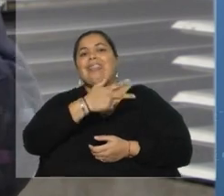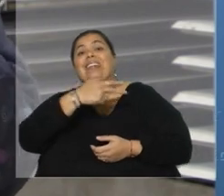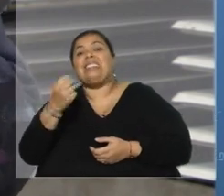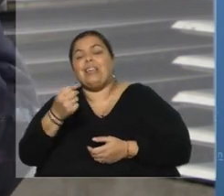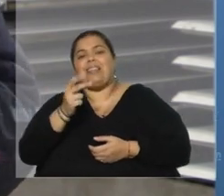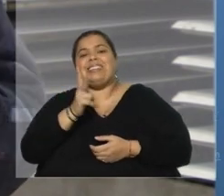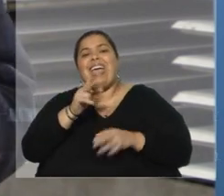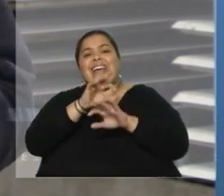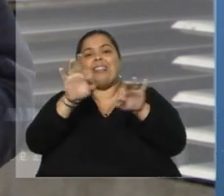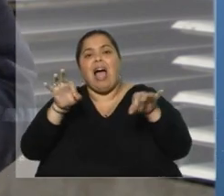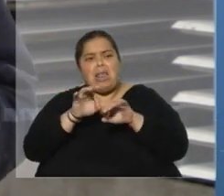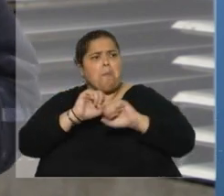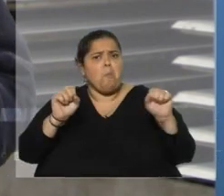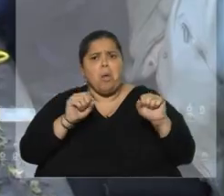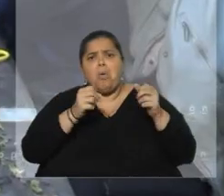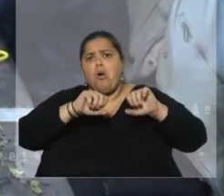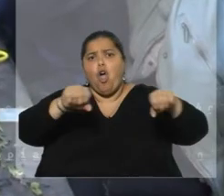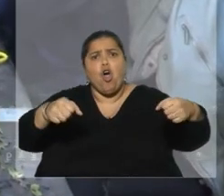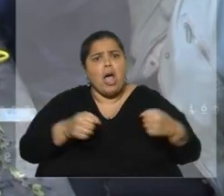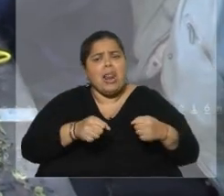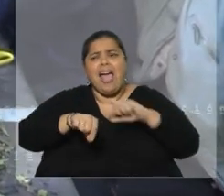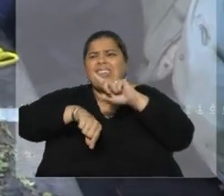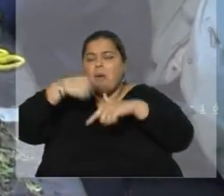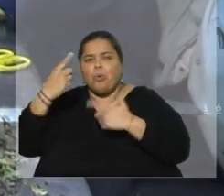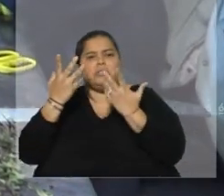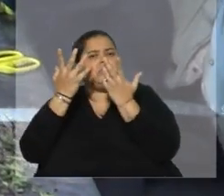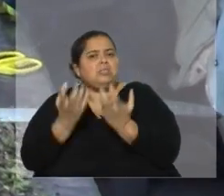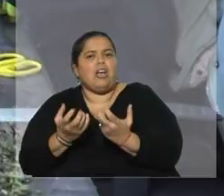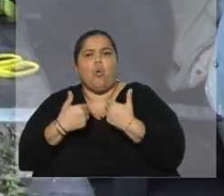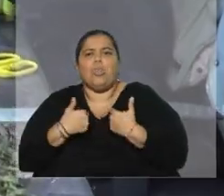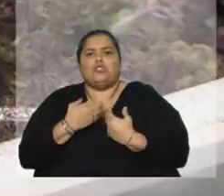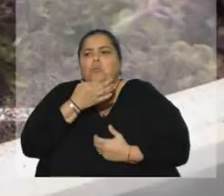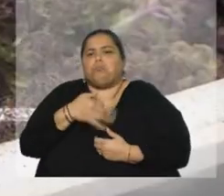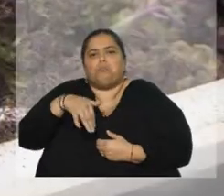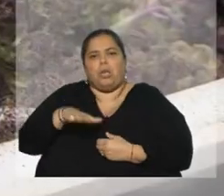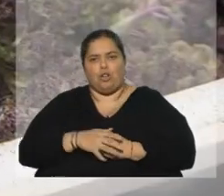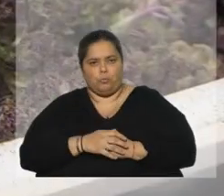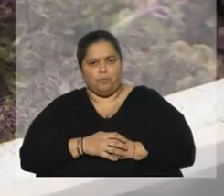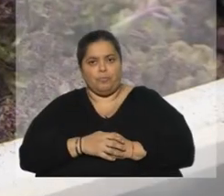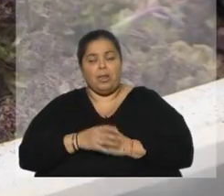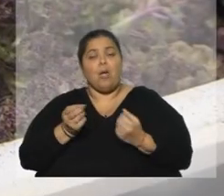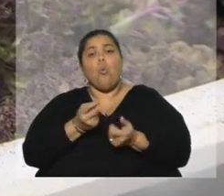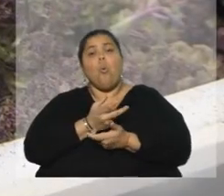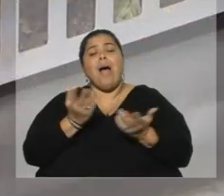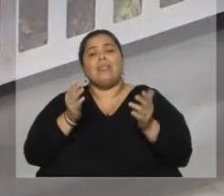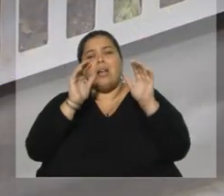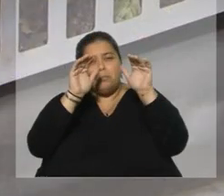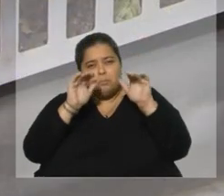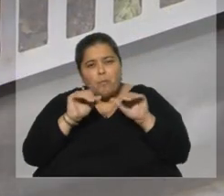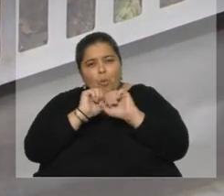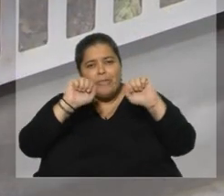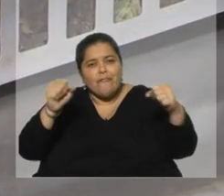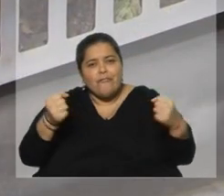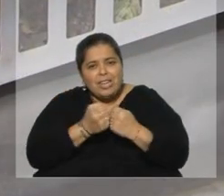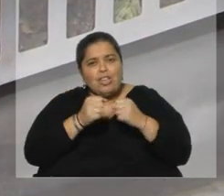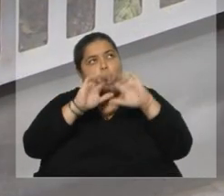frío y secarla a mi gusto o a gusto del consumidor al momento que quiera. ¿Qué cantidad puede ingresar máximo para el enfriamiento y para el